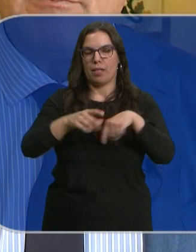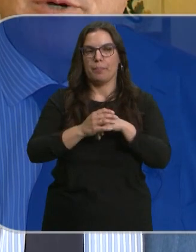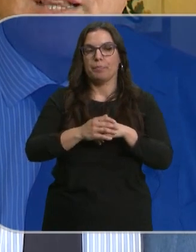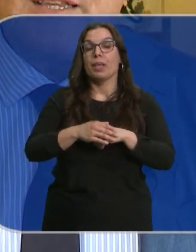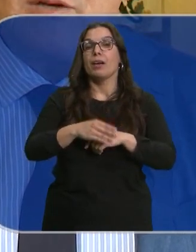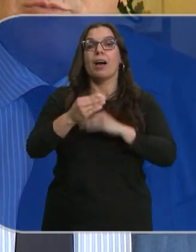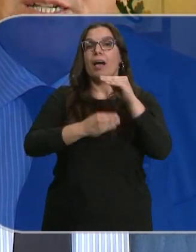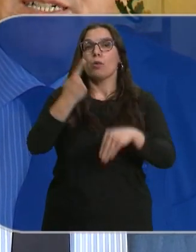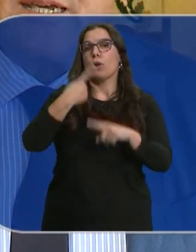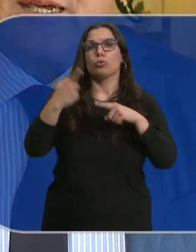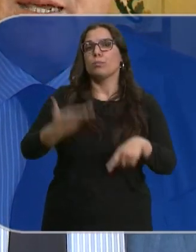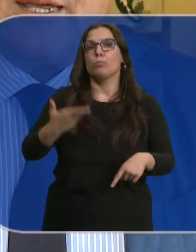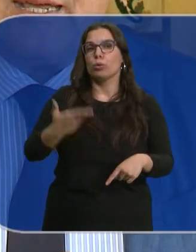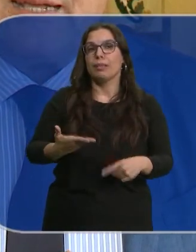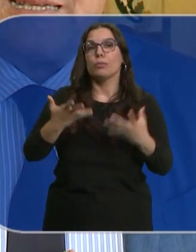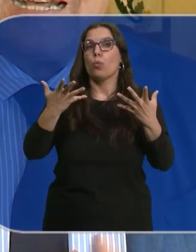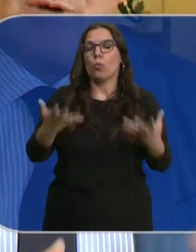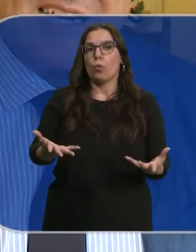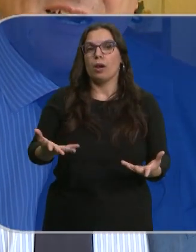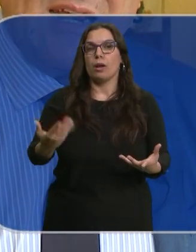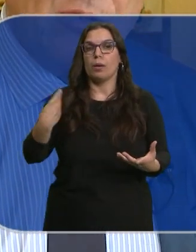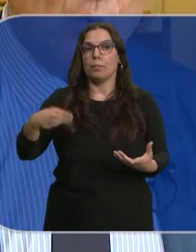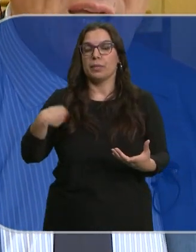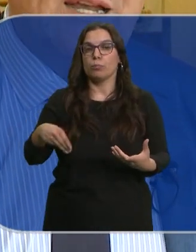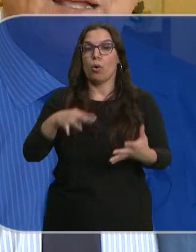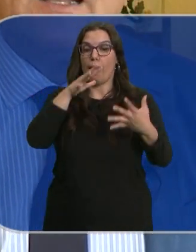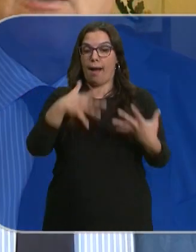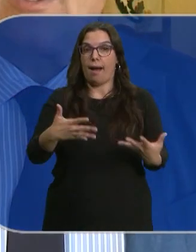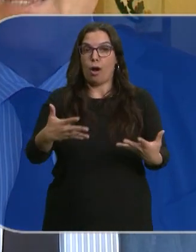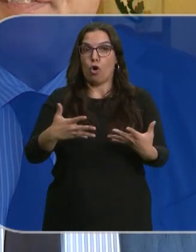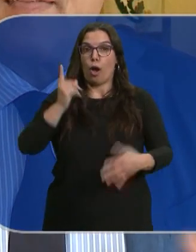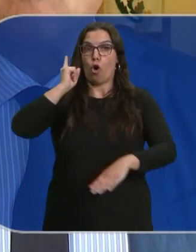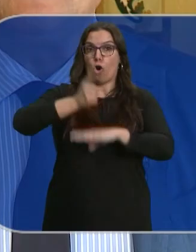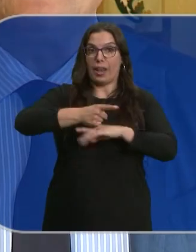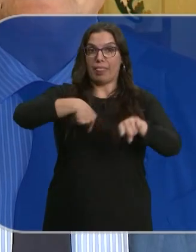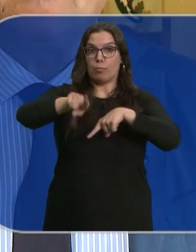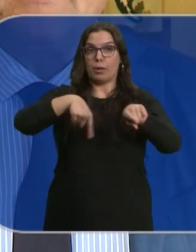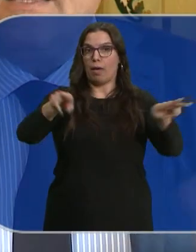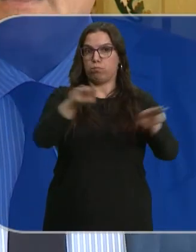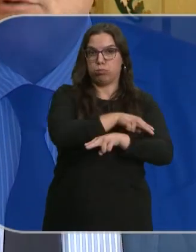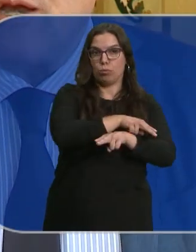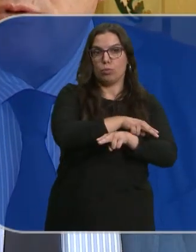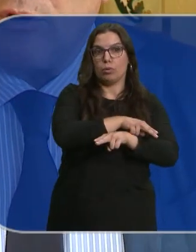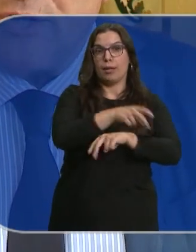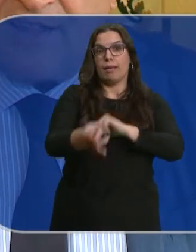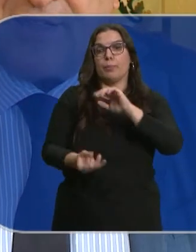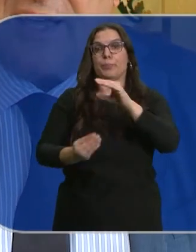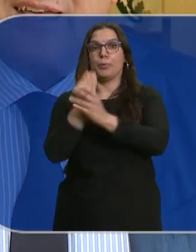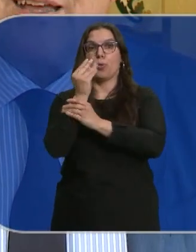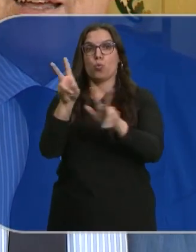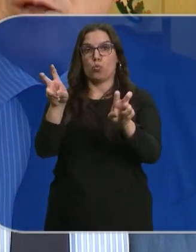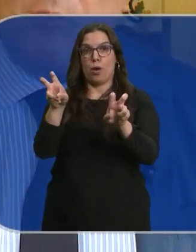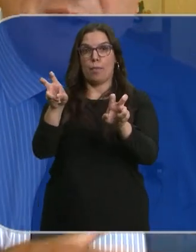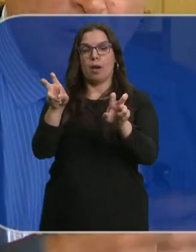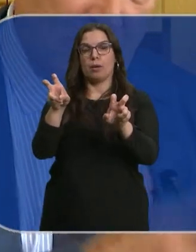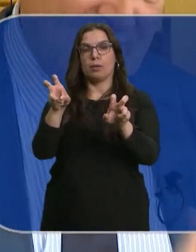a hacer algo tan importante como es derogar la actual ordenanza de movilidad y dictar una nueva ordenanza